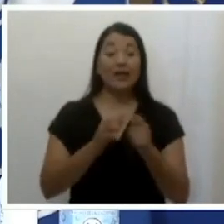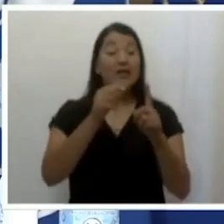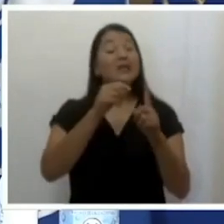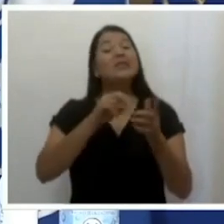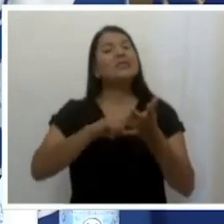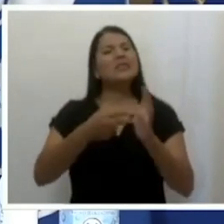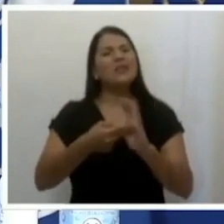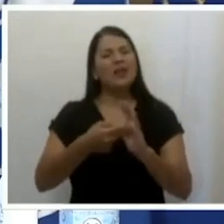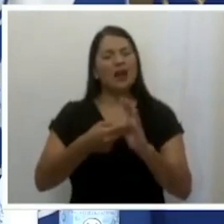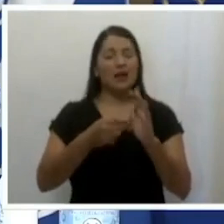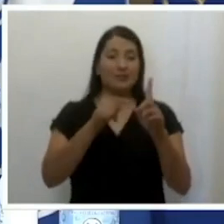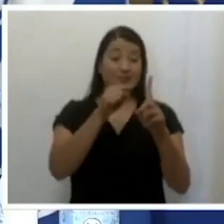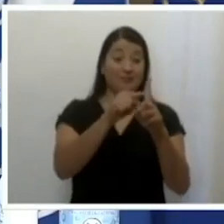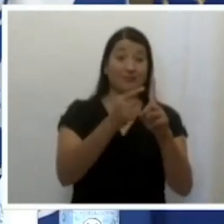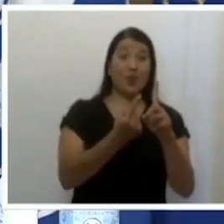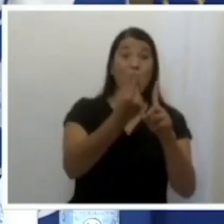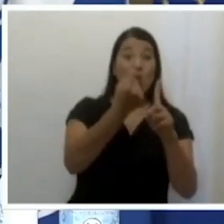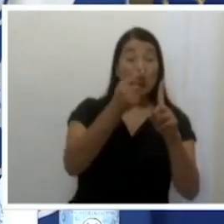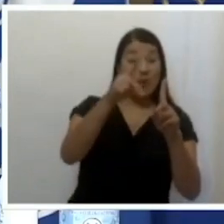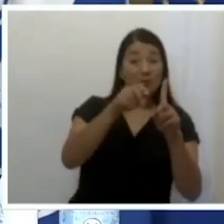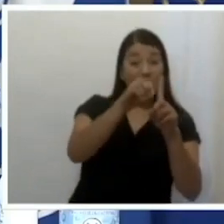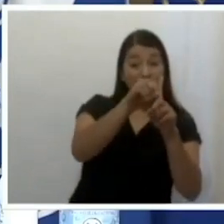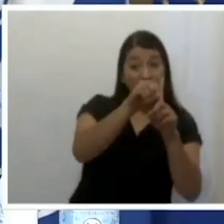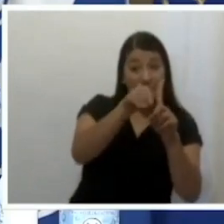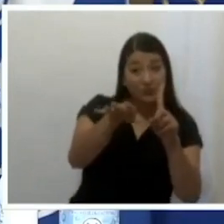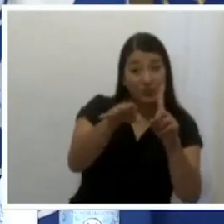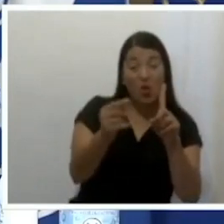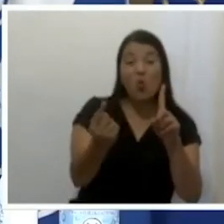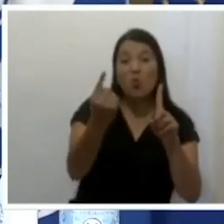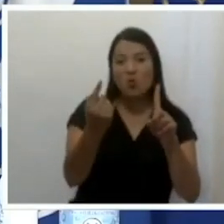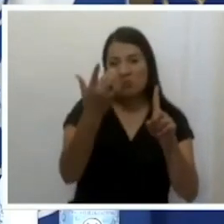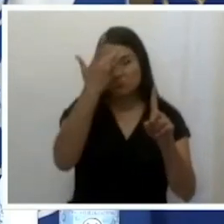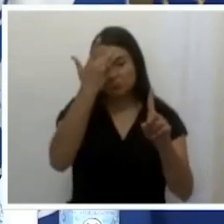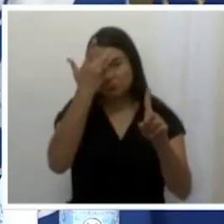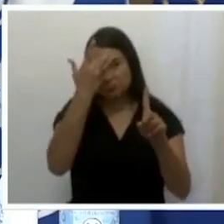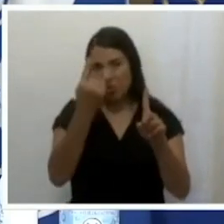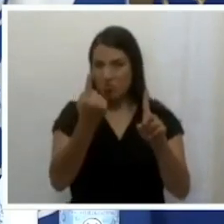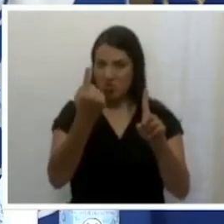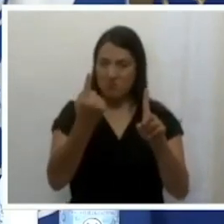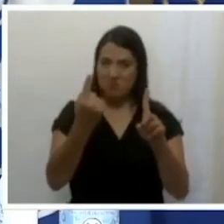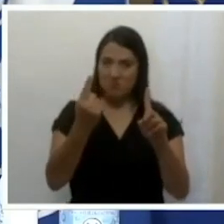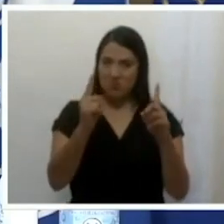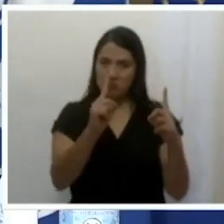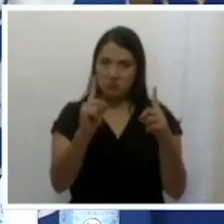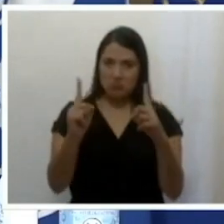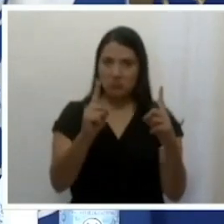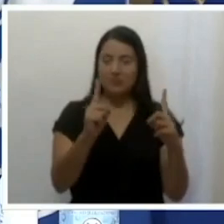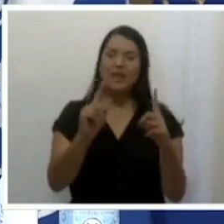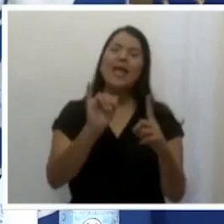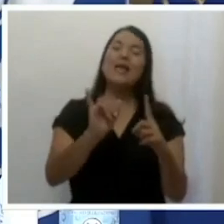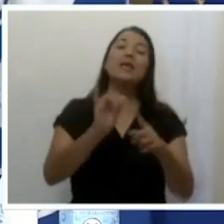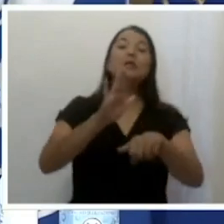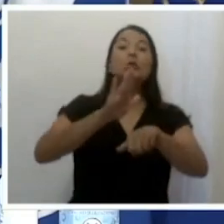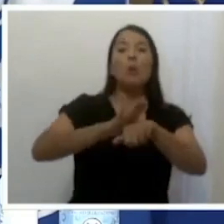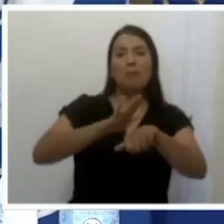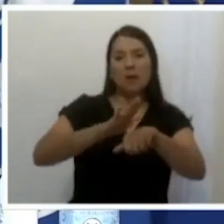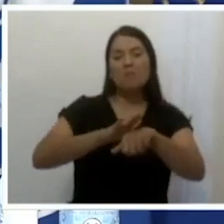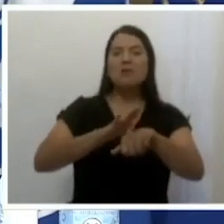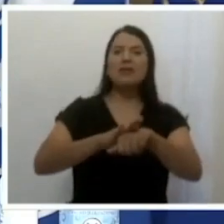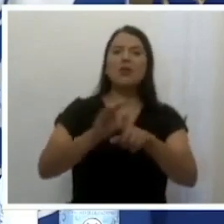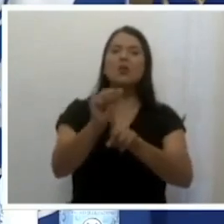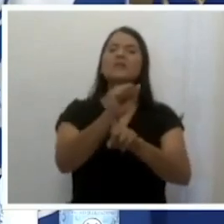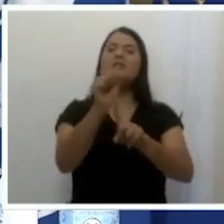promedio está contagiando a una persona adicional. Eso básicamente permite un status quo.